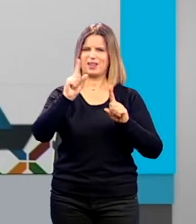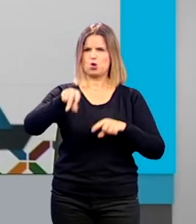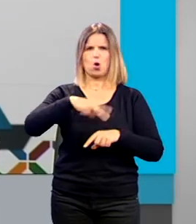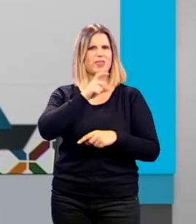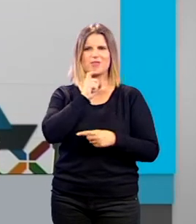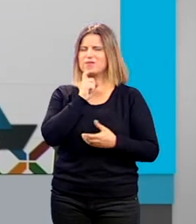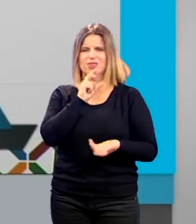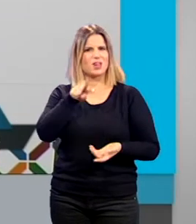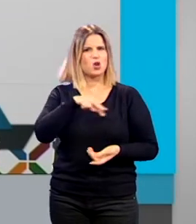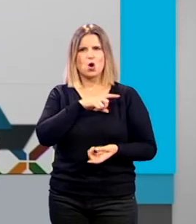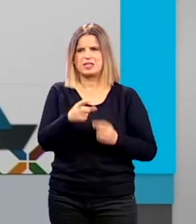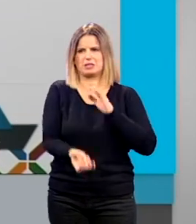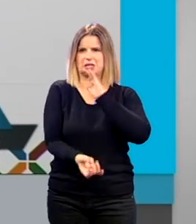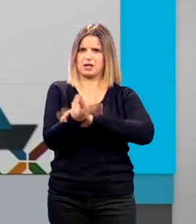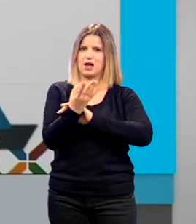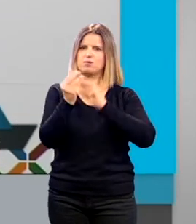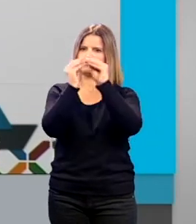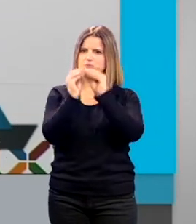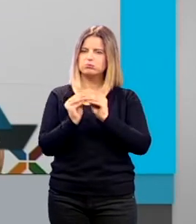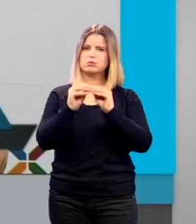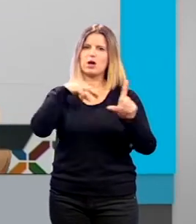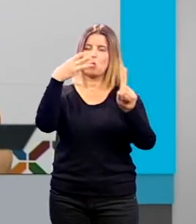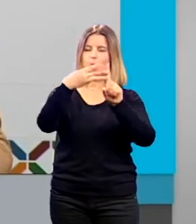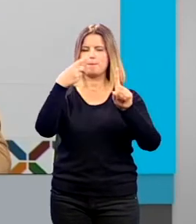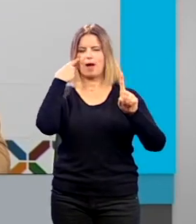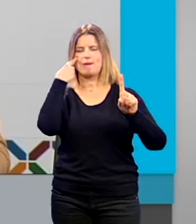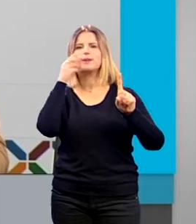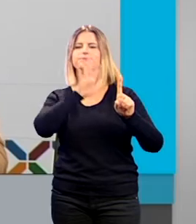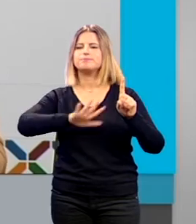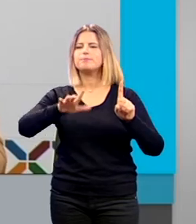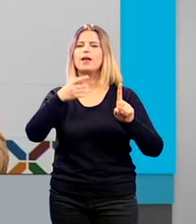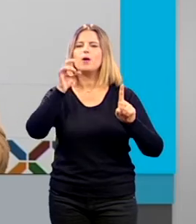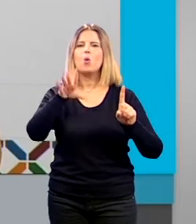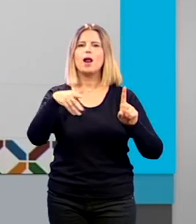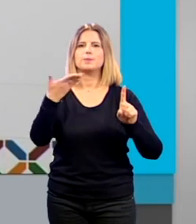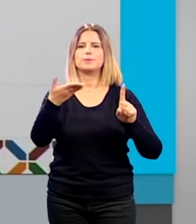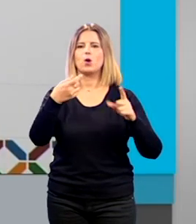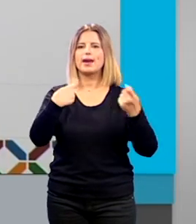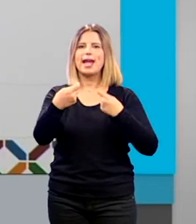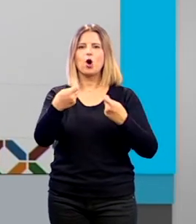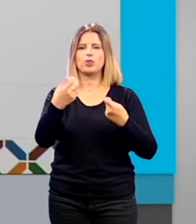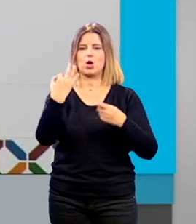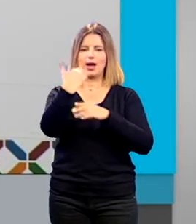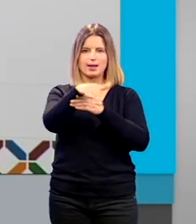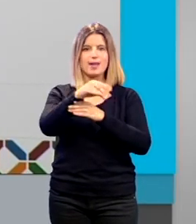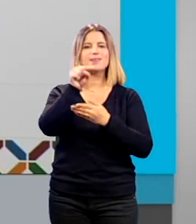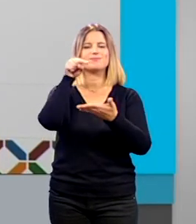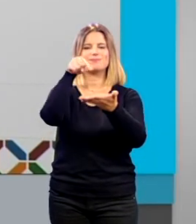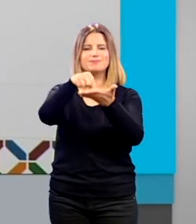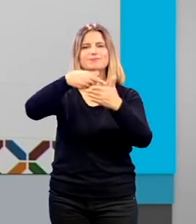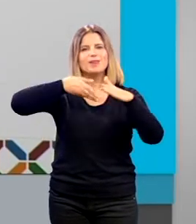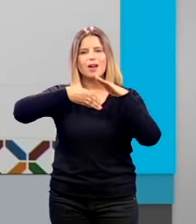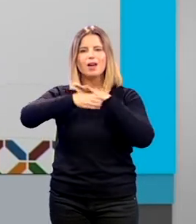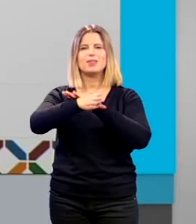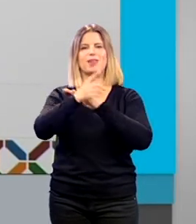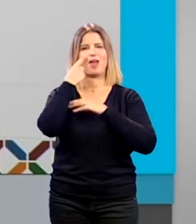ni complicado de crear acceder al determinado negocio en concreto en determinada calle y poder acceder